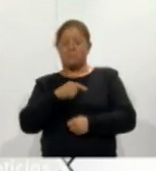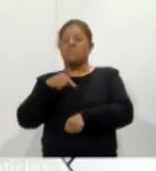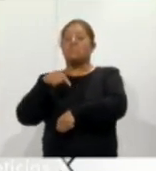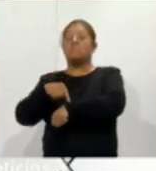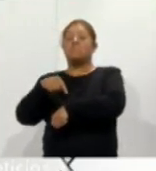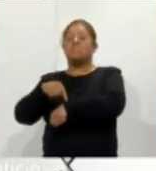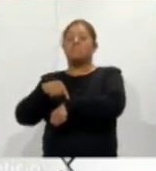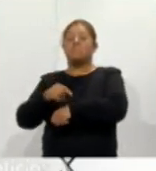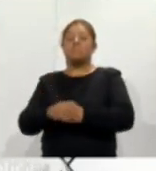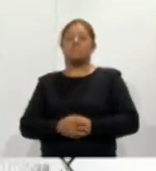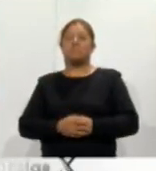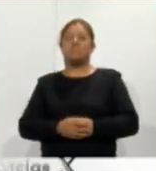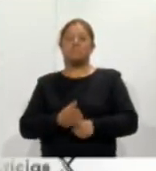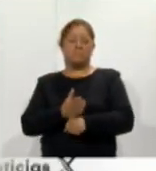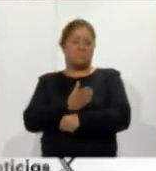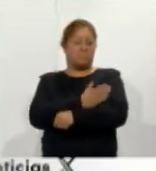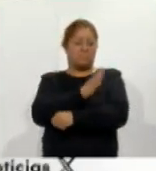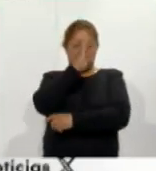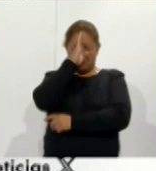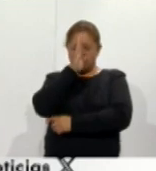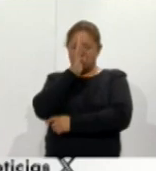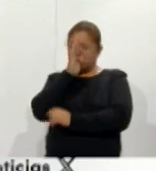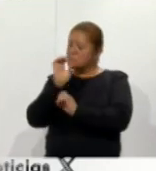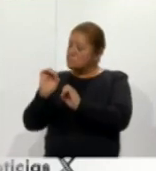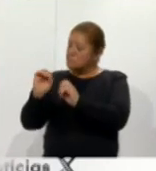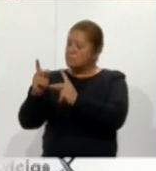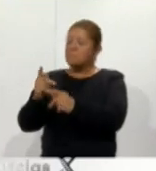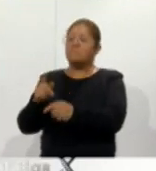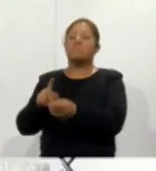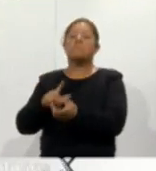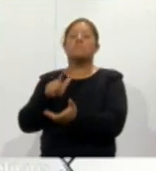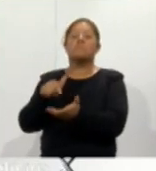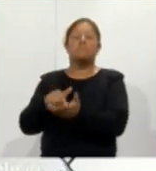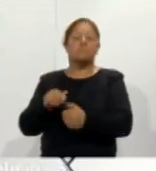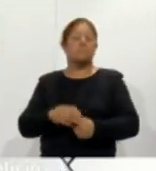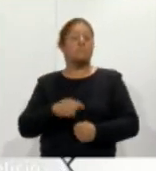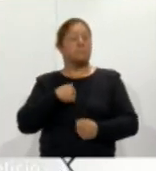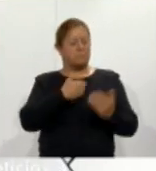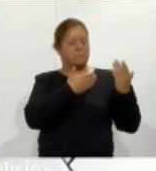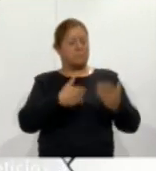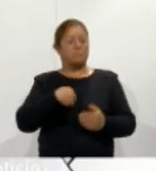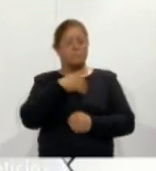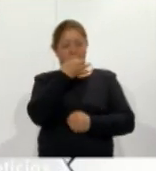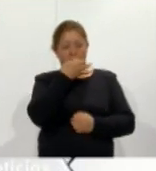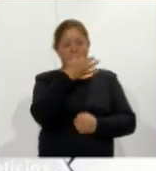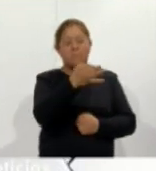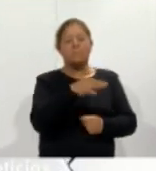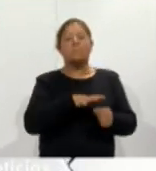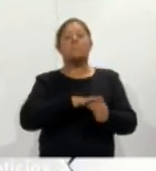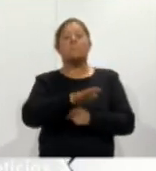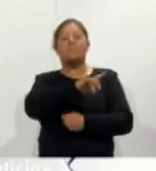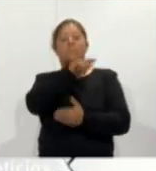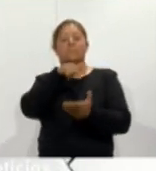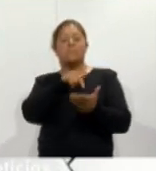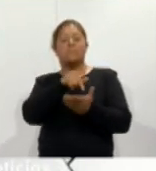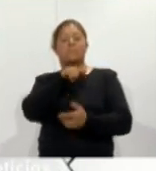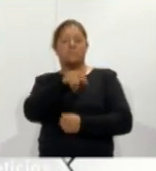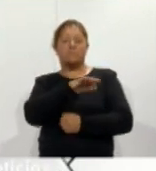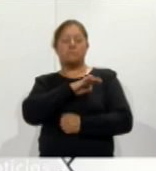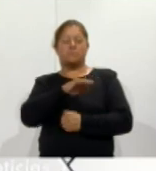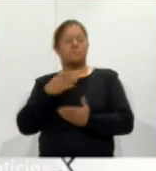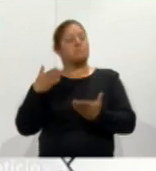antes de la vejiga media ¿dónde? yo vendría a deciros el sitio donde podés